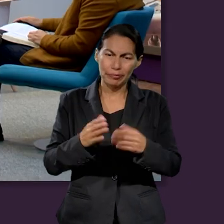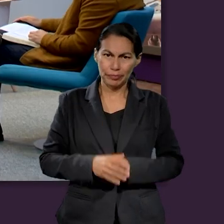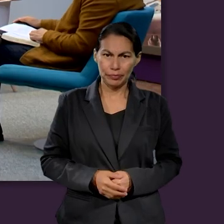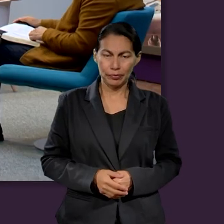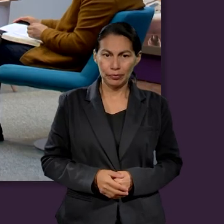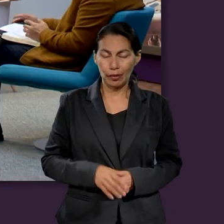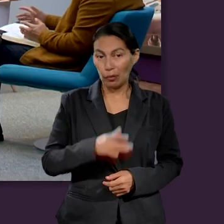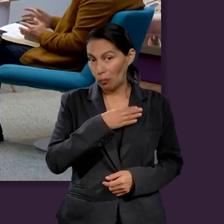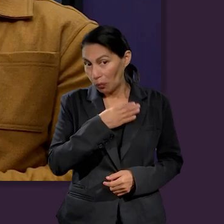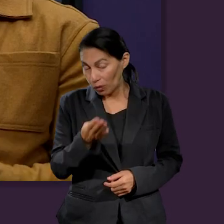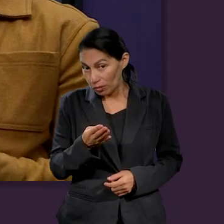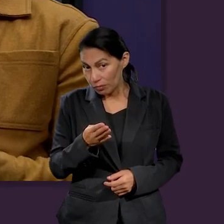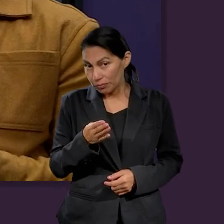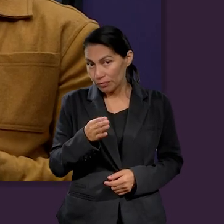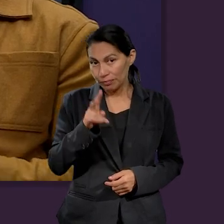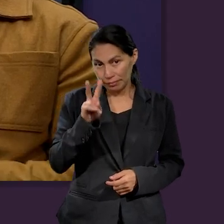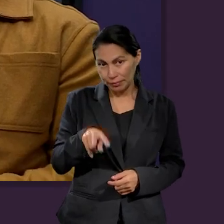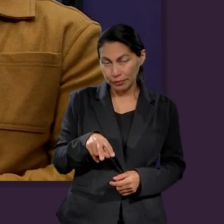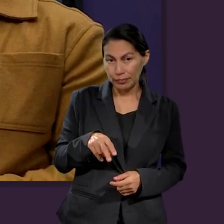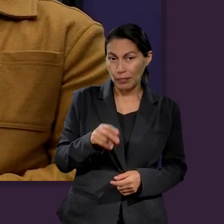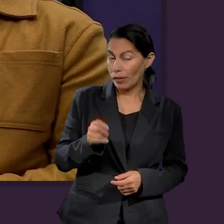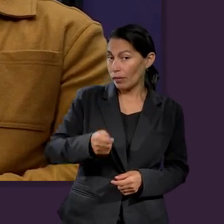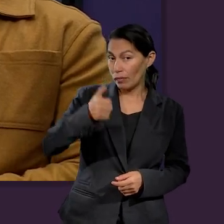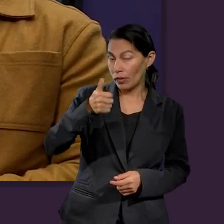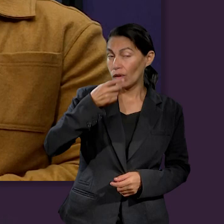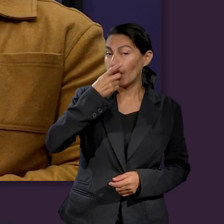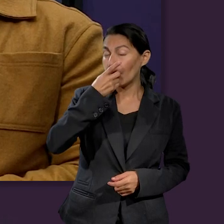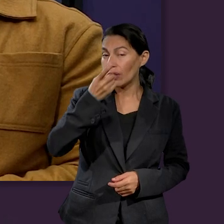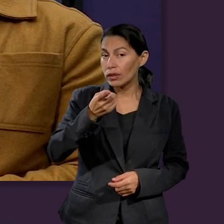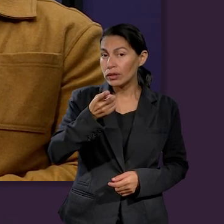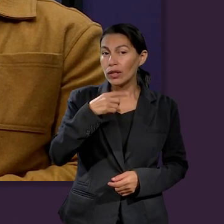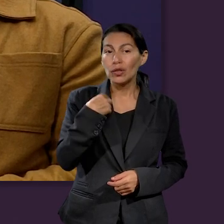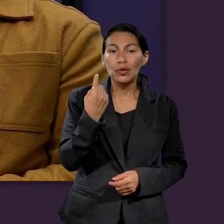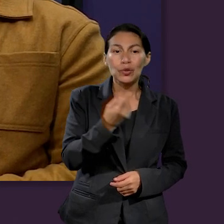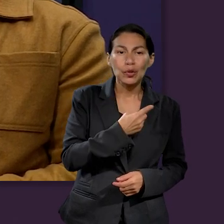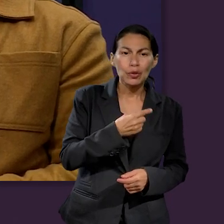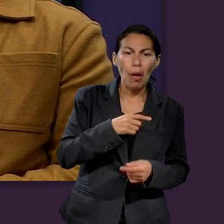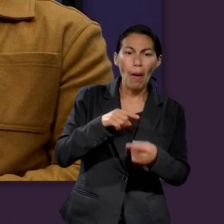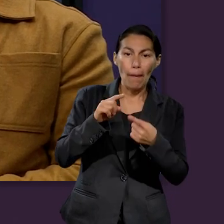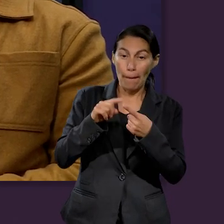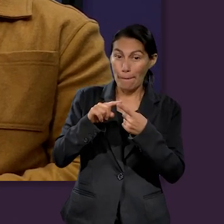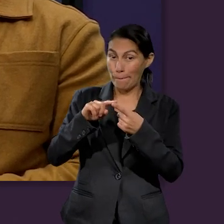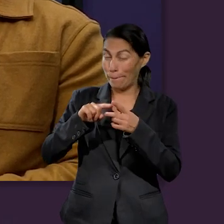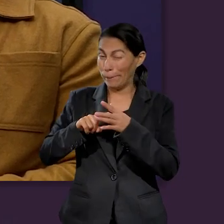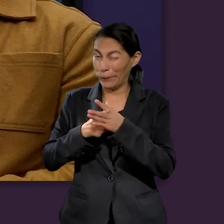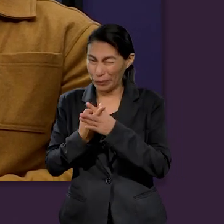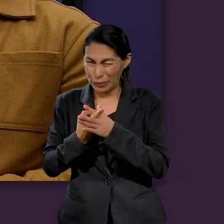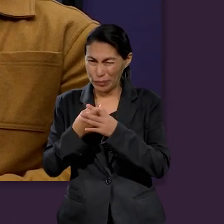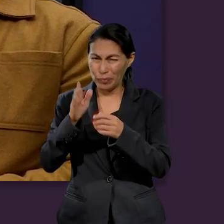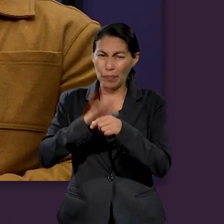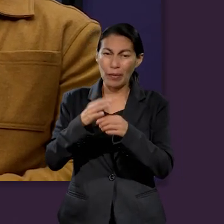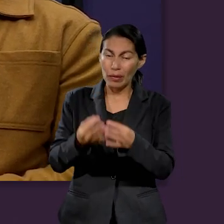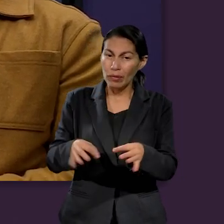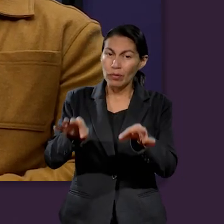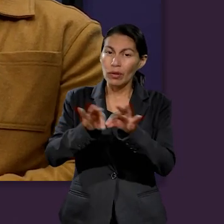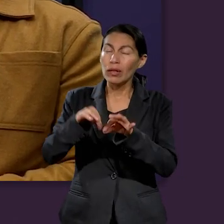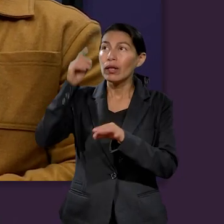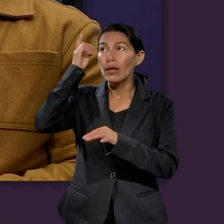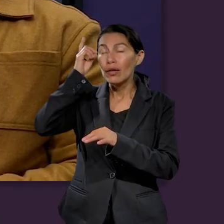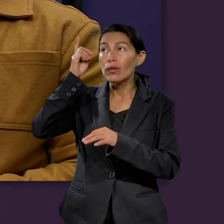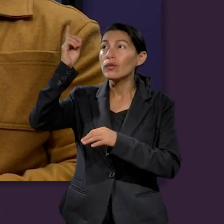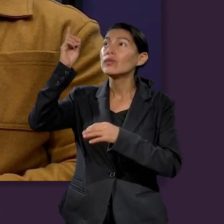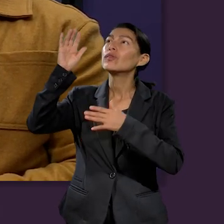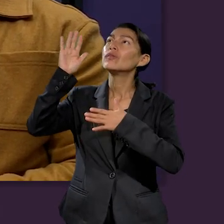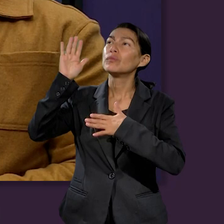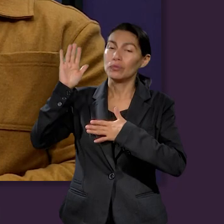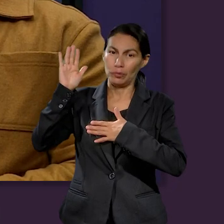Claro, pues la verdad es algo muy sencillo. El igual aquí pues nos indica que partamos por una premisa, el cual pues es un compromiso